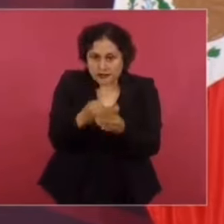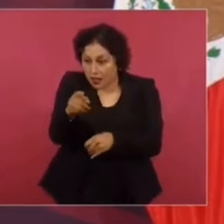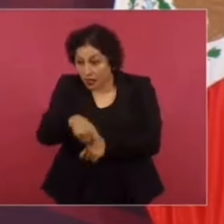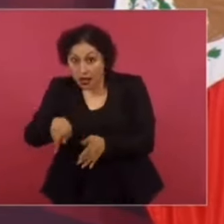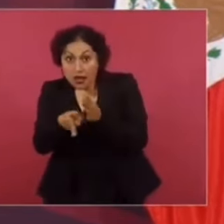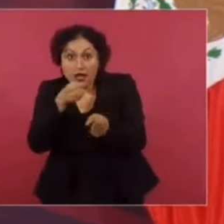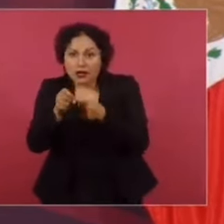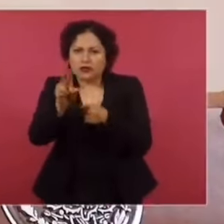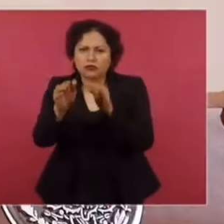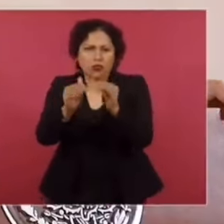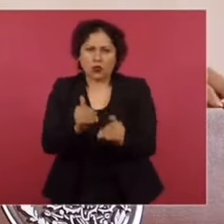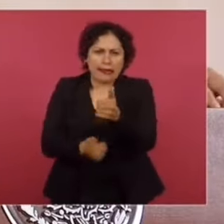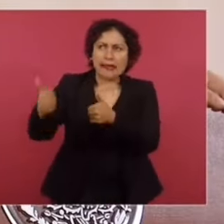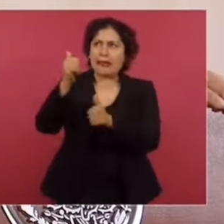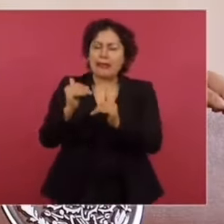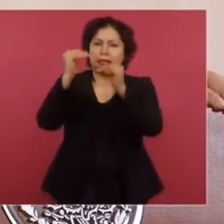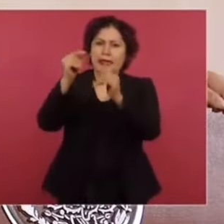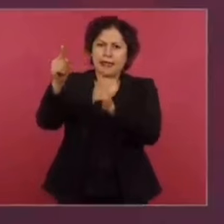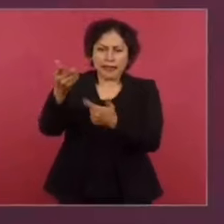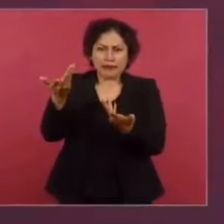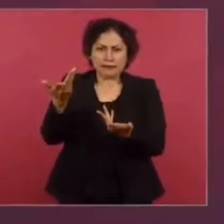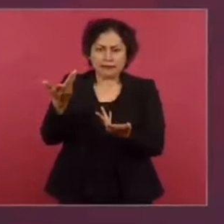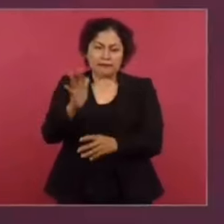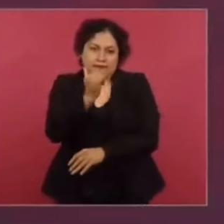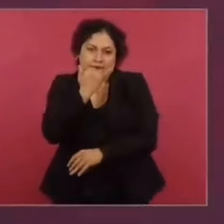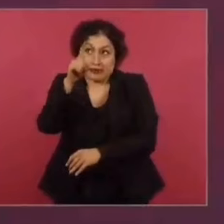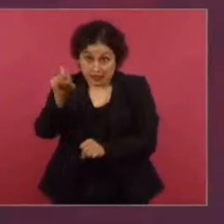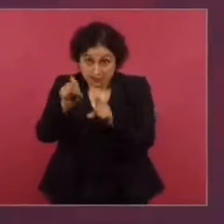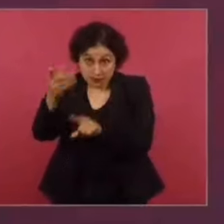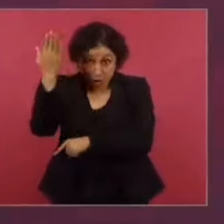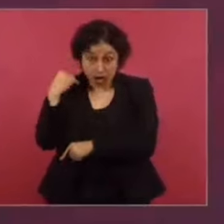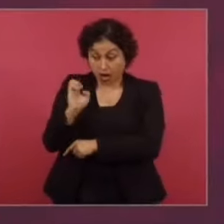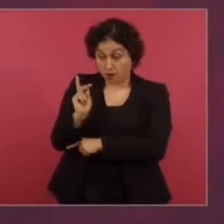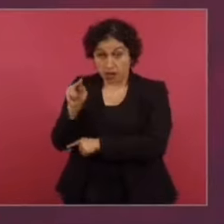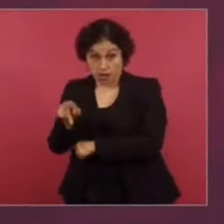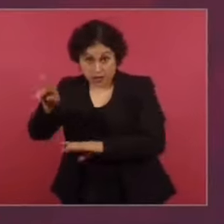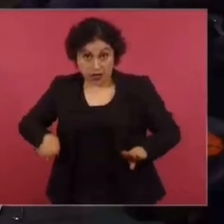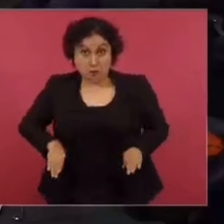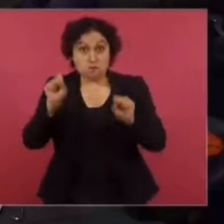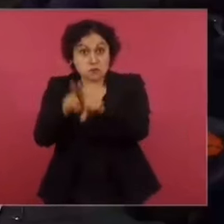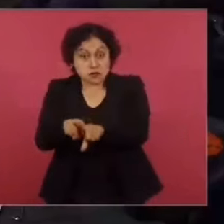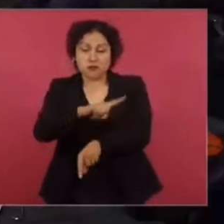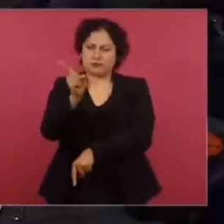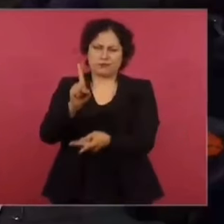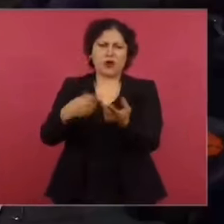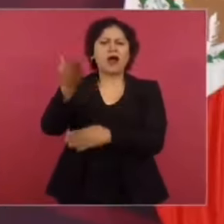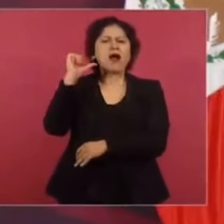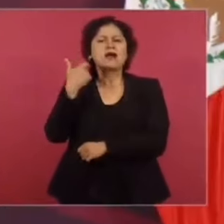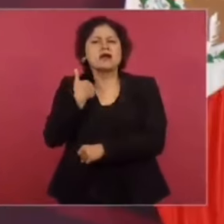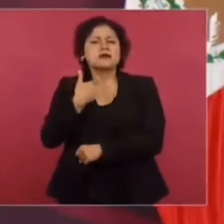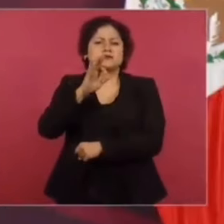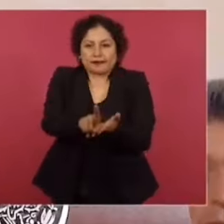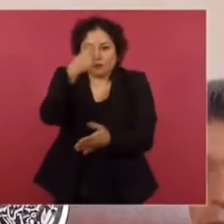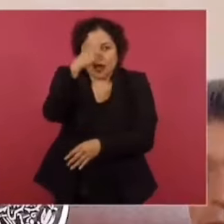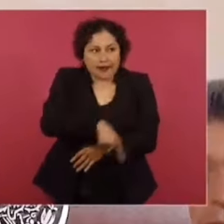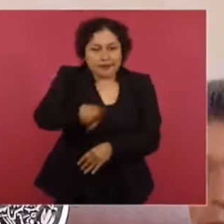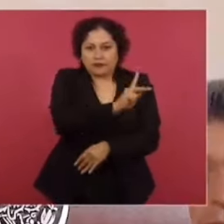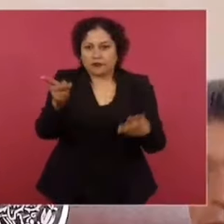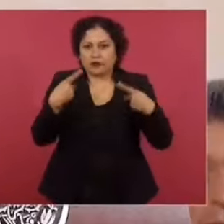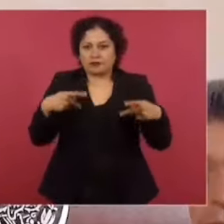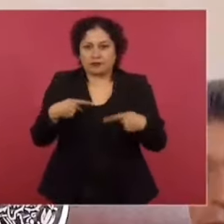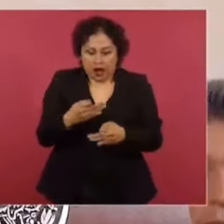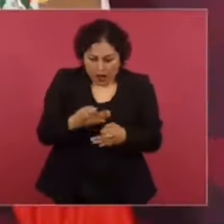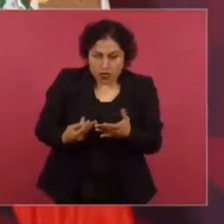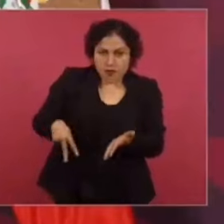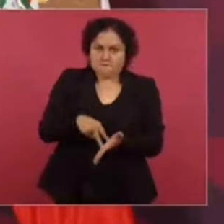medios de información. Esta actitud no la tenían con el licenciado Peña Nieto. Ni con Calderón, ni con Fox. Esto que hacemos,